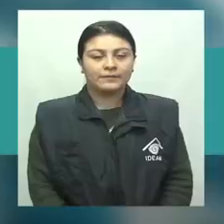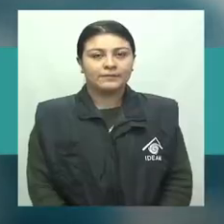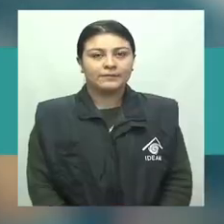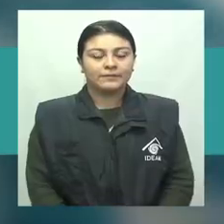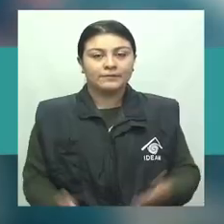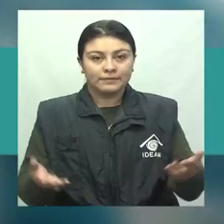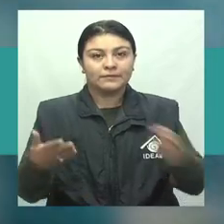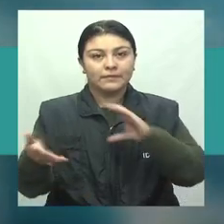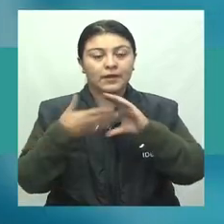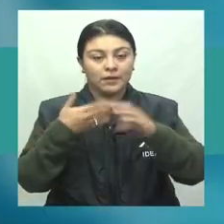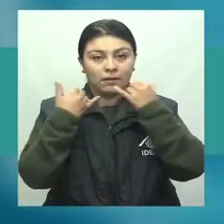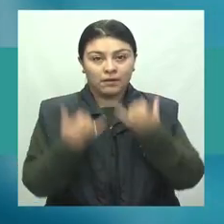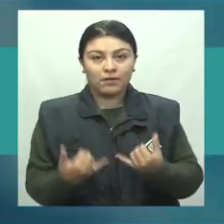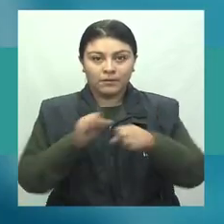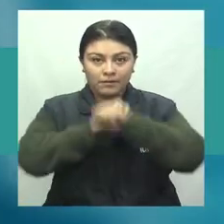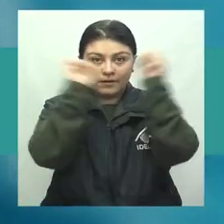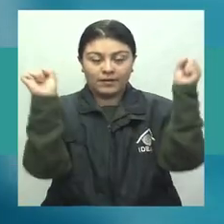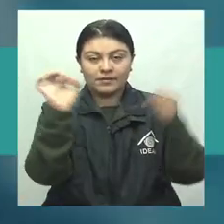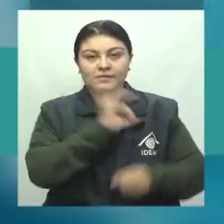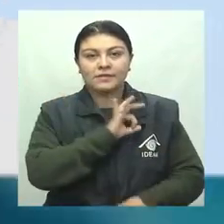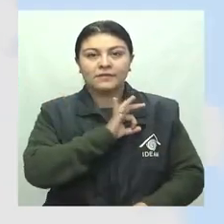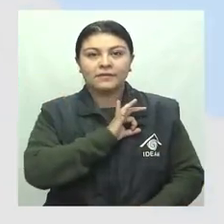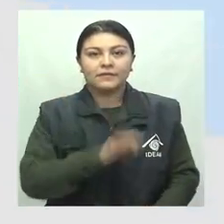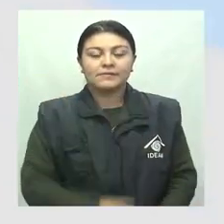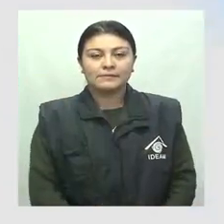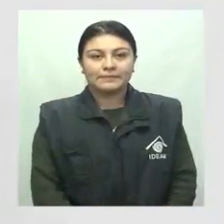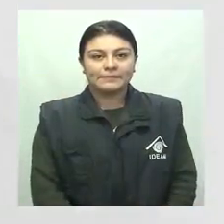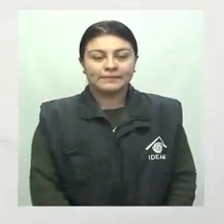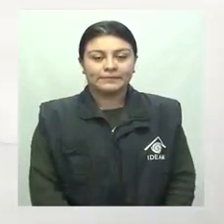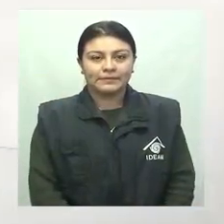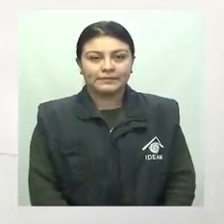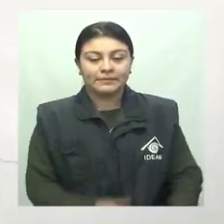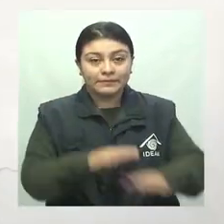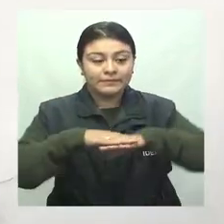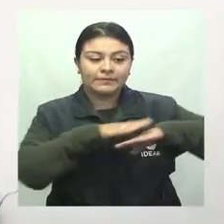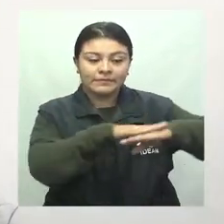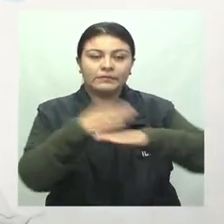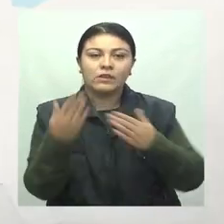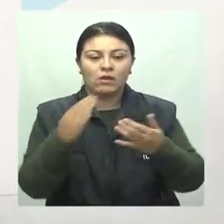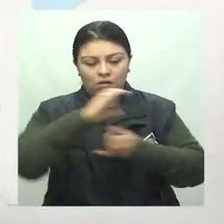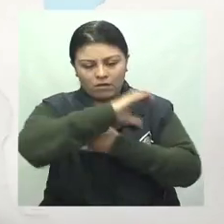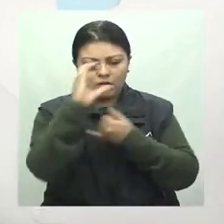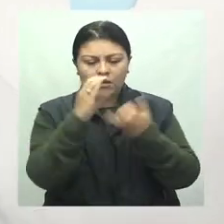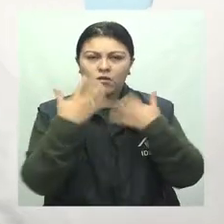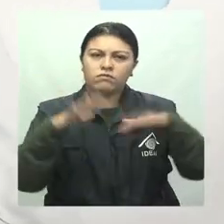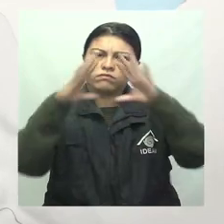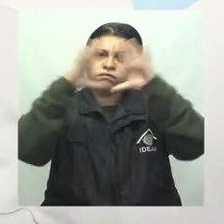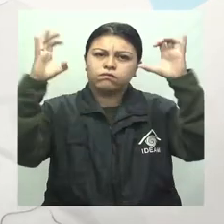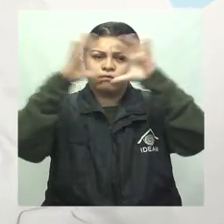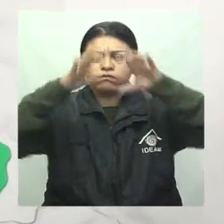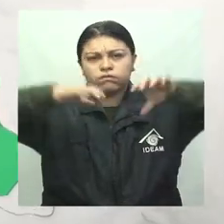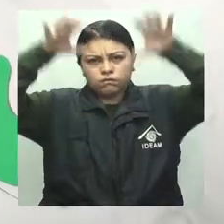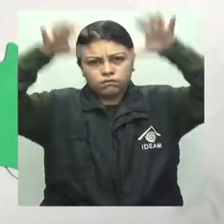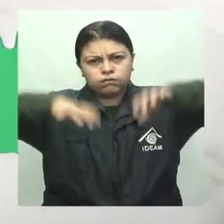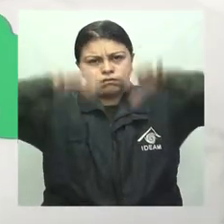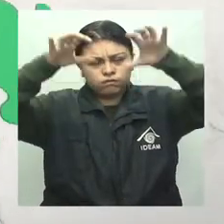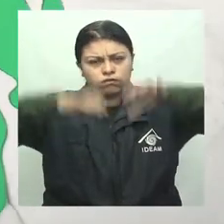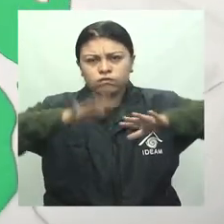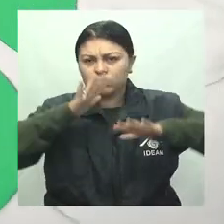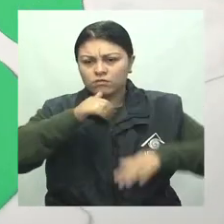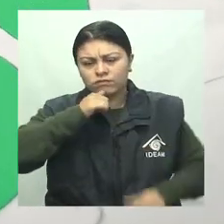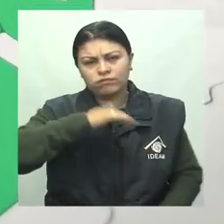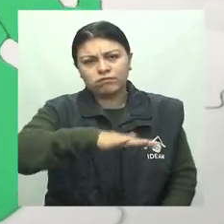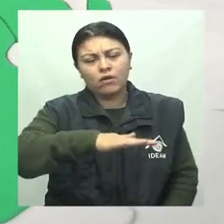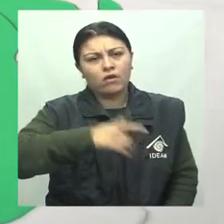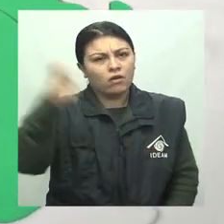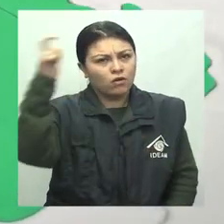de la mañana del sábado. Nuestro Caribe estará nublado con lluvias sobre el litoral de Córdoba, Sucre,